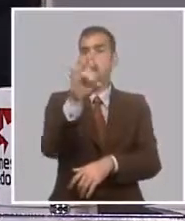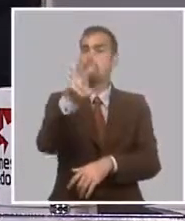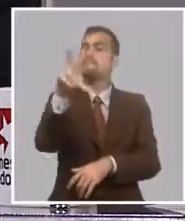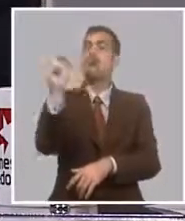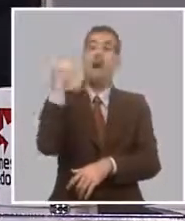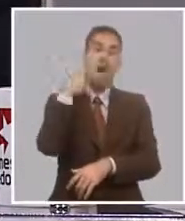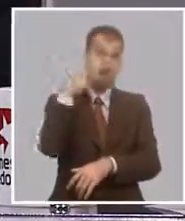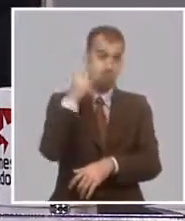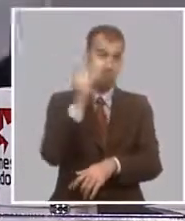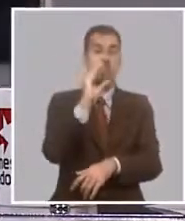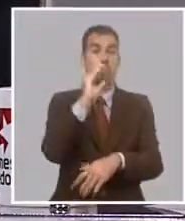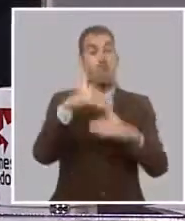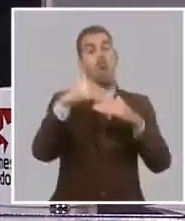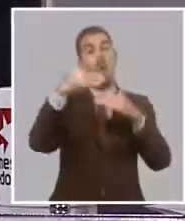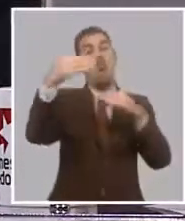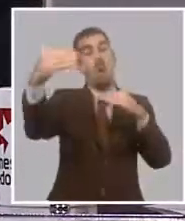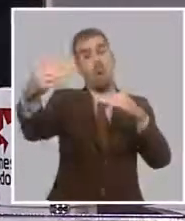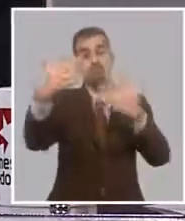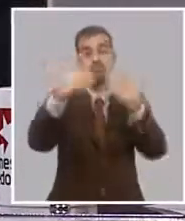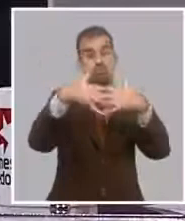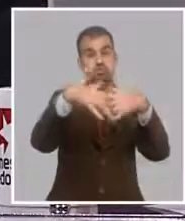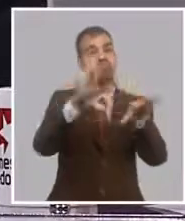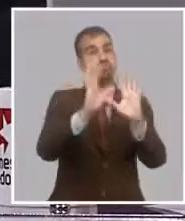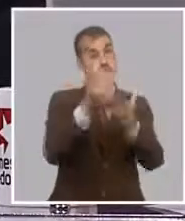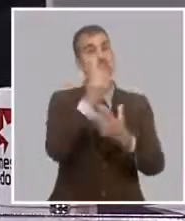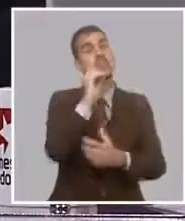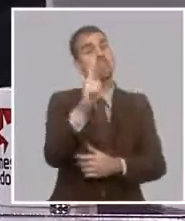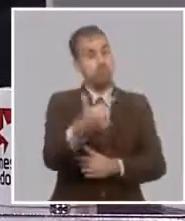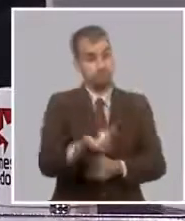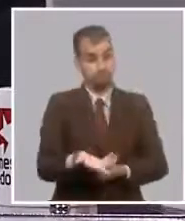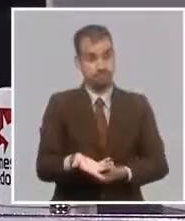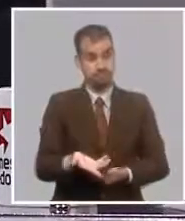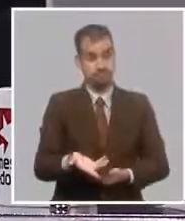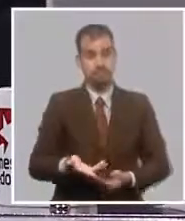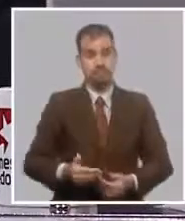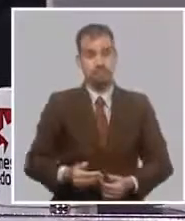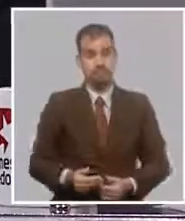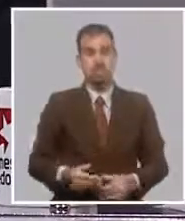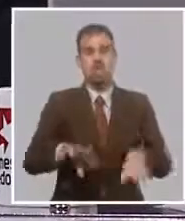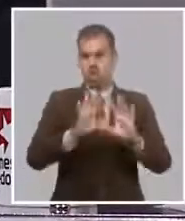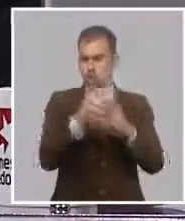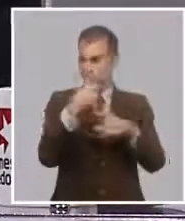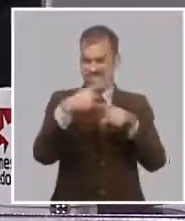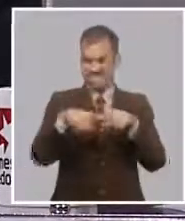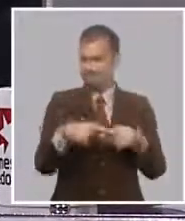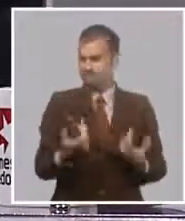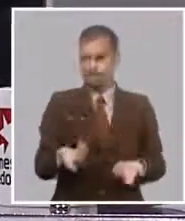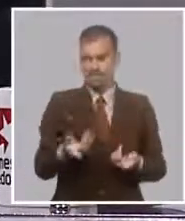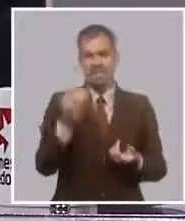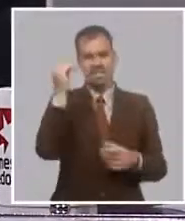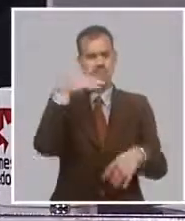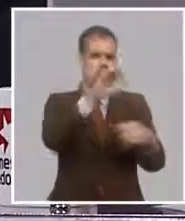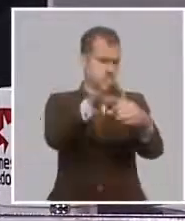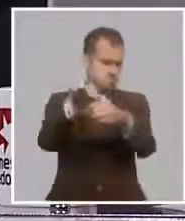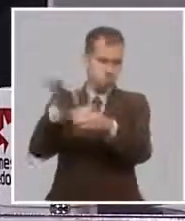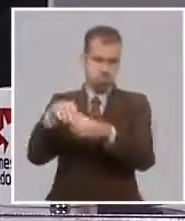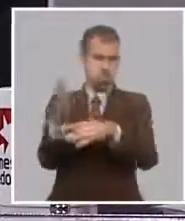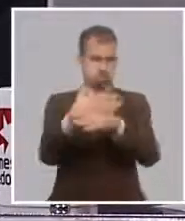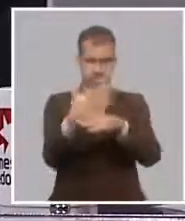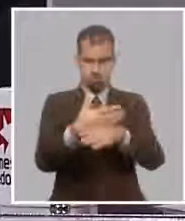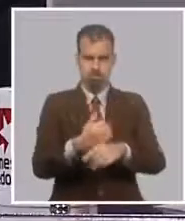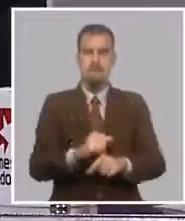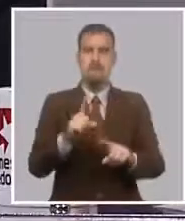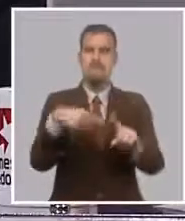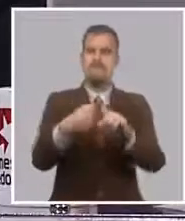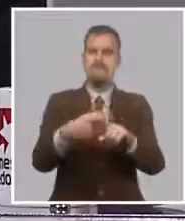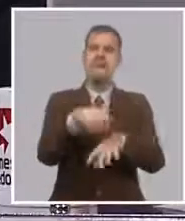su proceso productivo. Ahí eso abarcaba cultivos varios o abarca cultivos varios el desarrollo